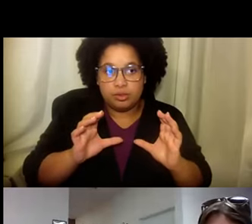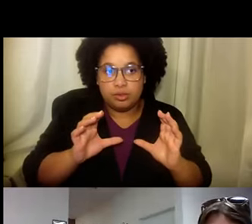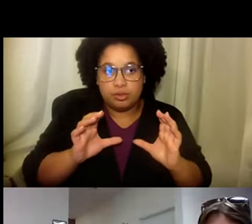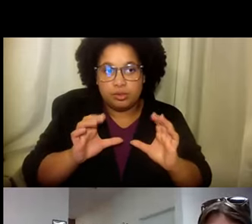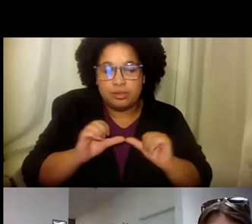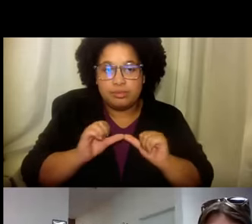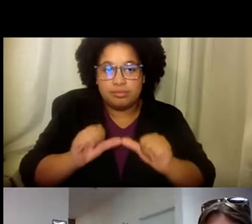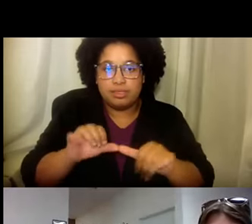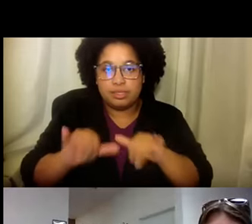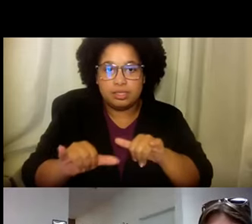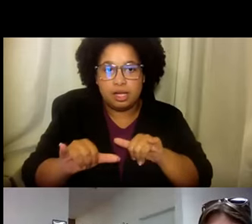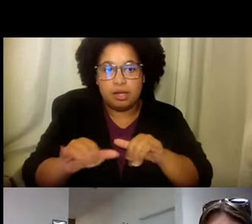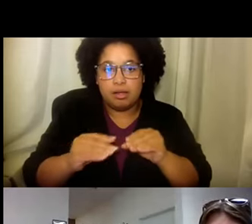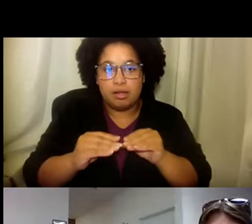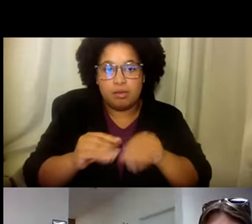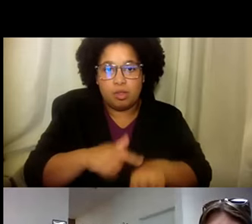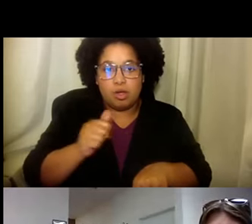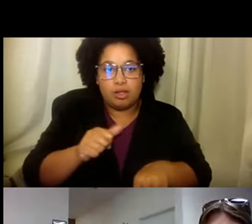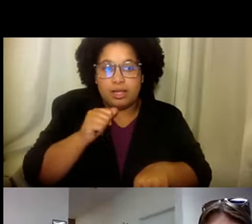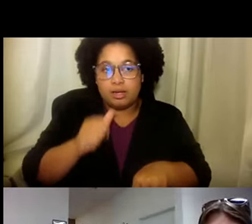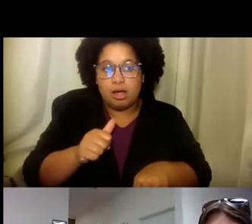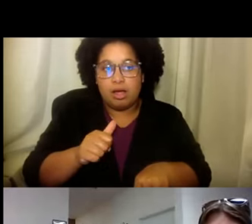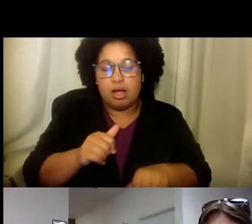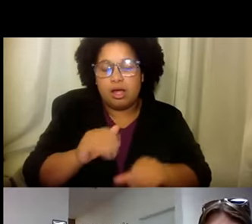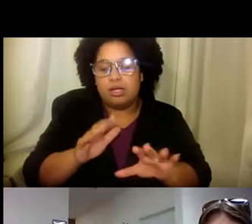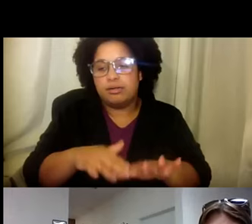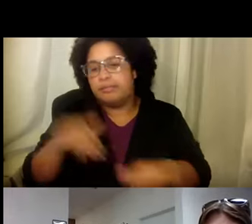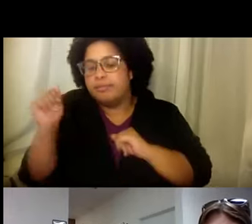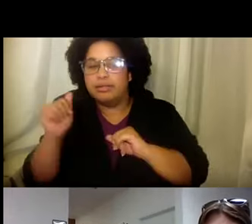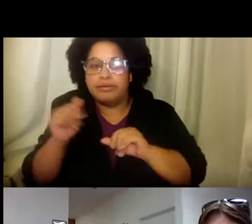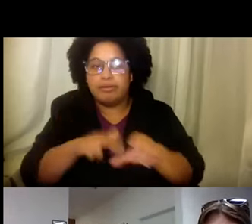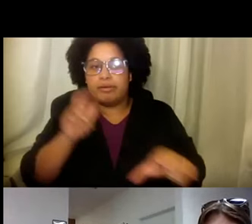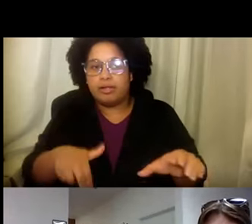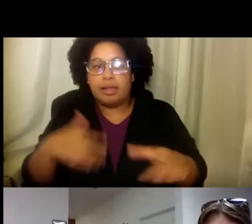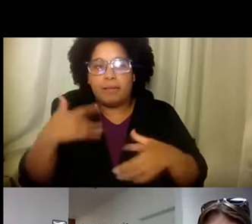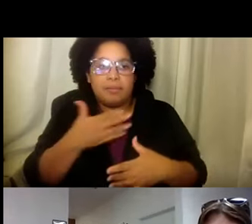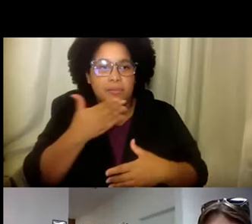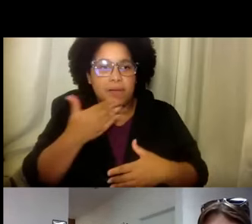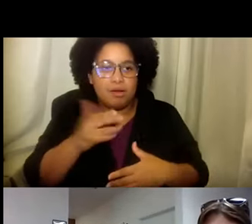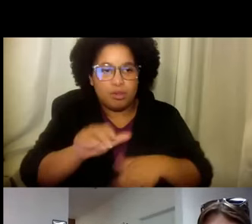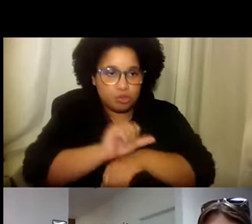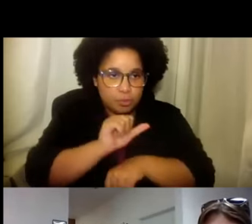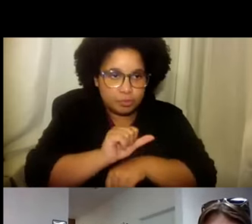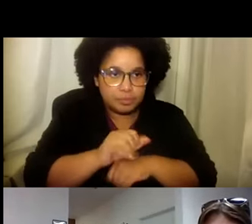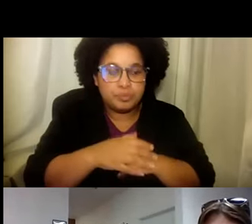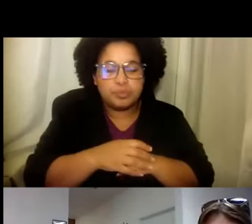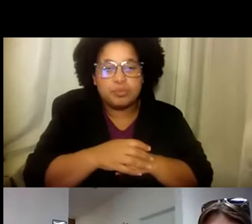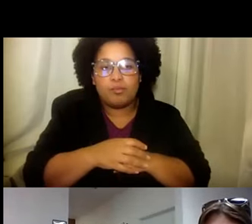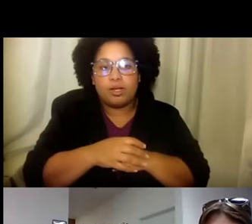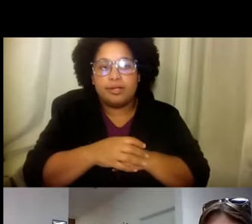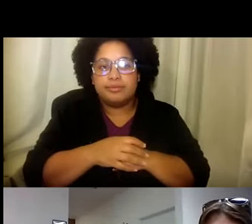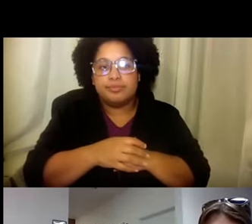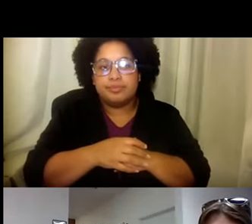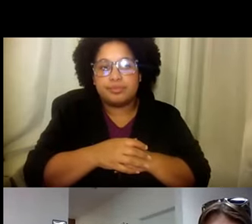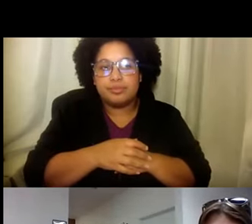Credenciales. Se quedan. En su labor. Por más tiempo. O sea. No. Dejan. El trabajo. Son.